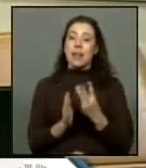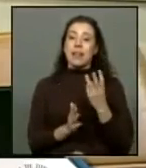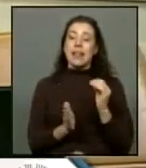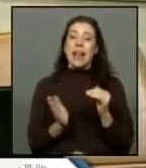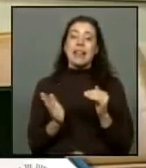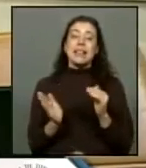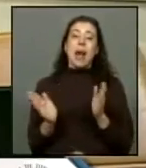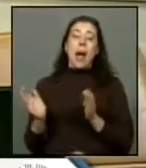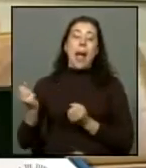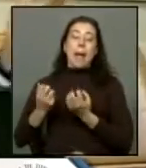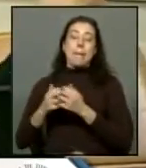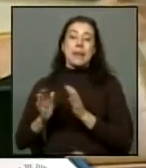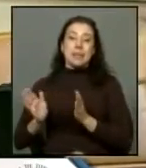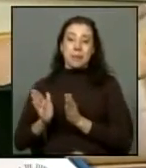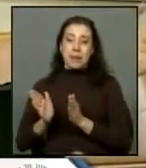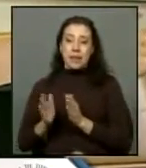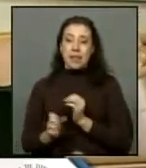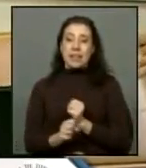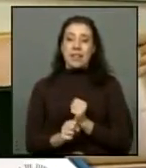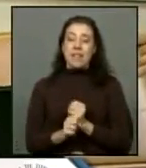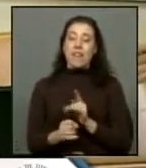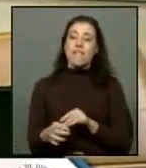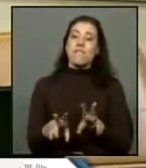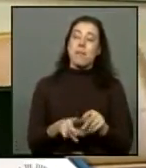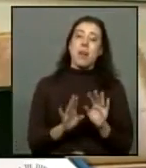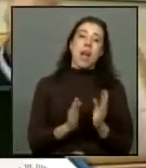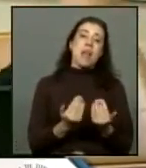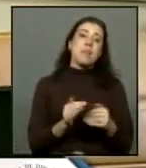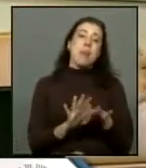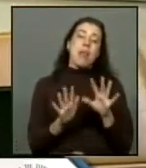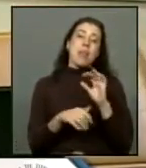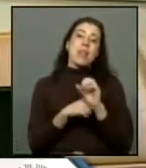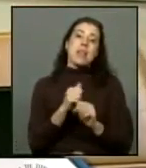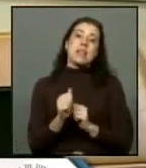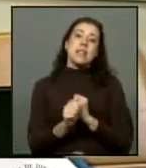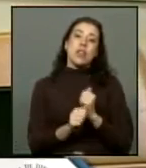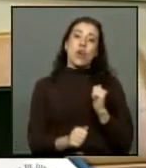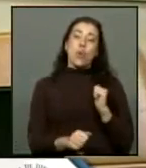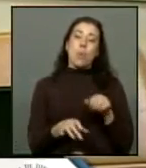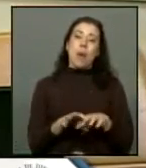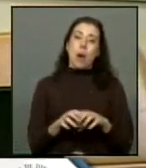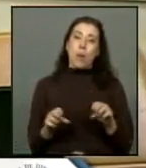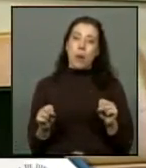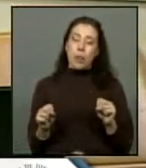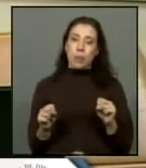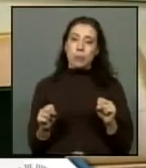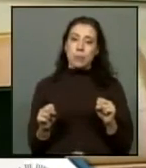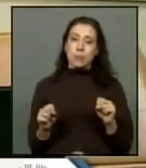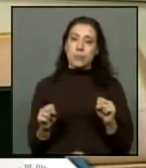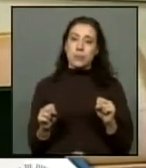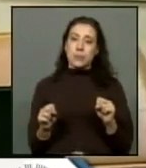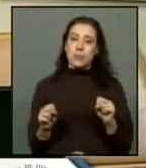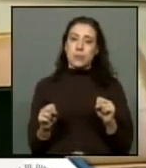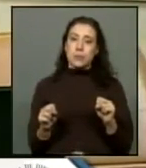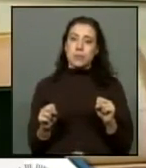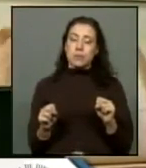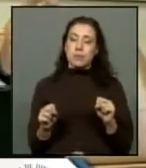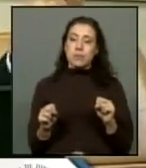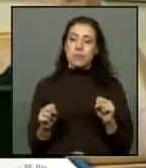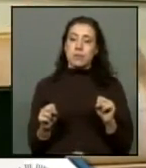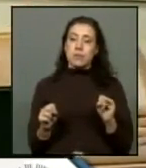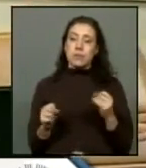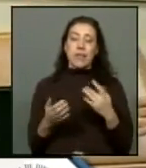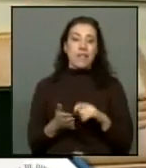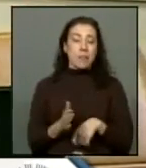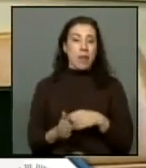microempresas, de trabajadoras y de familias que llevan esperando más de 10 años para que se cumpla este acuerdo, y esperemos que, si bien fue